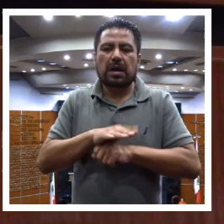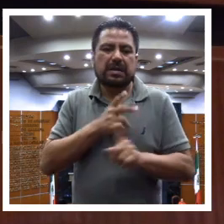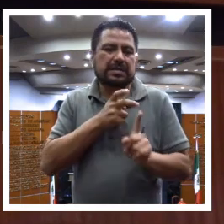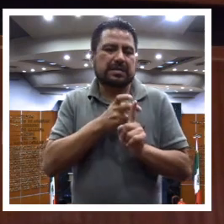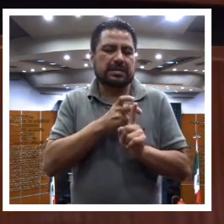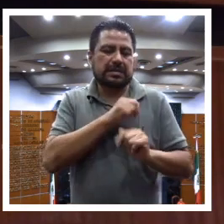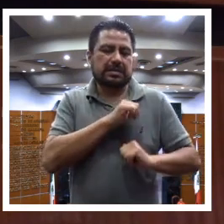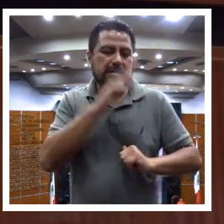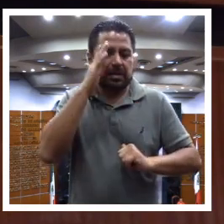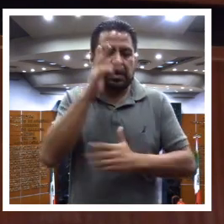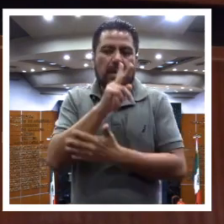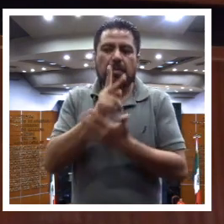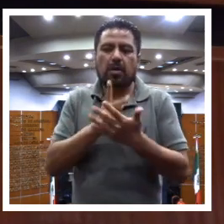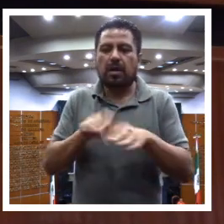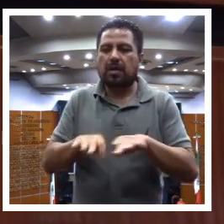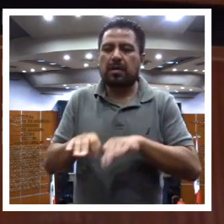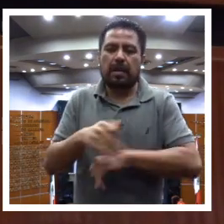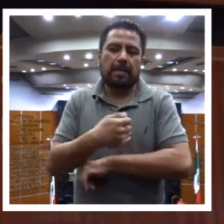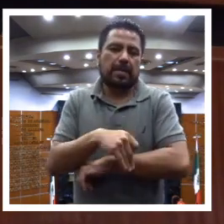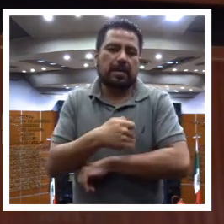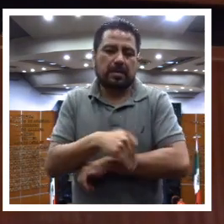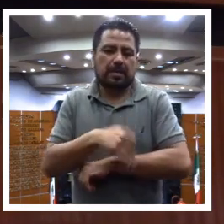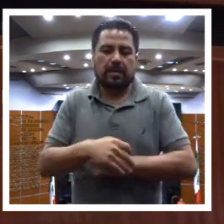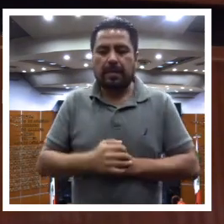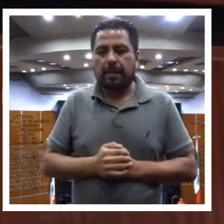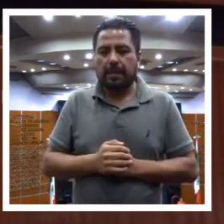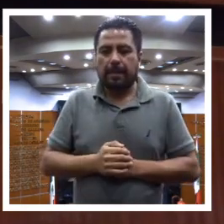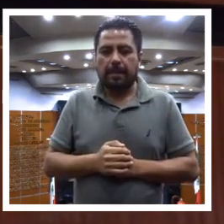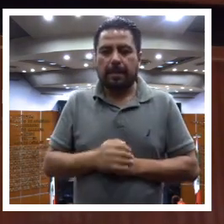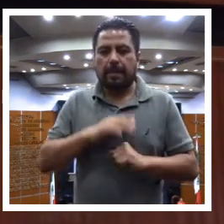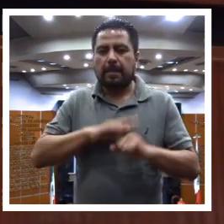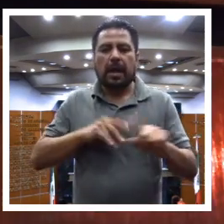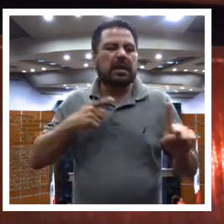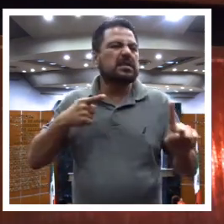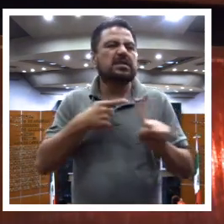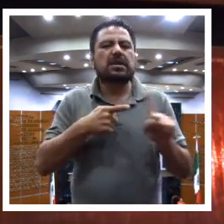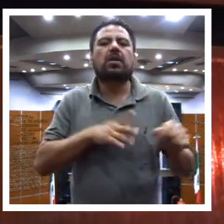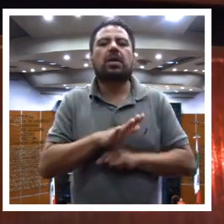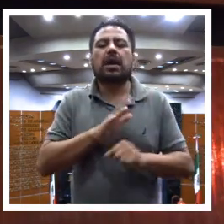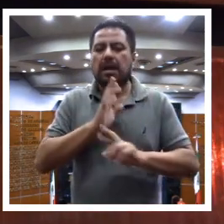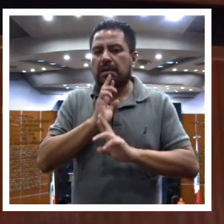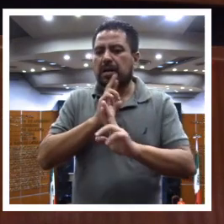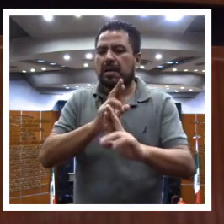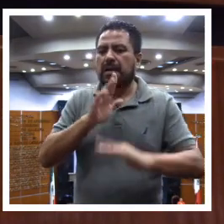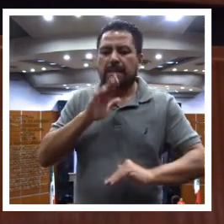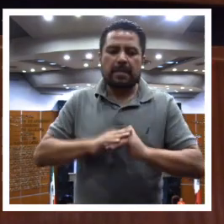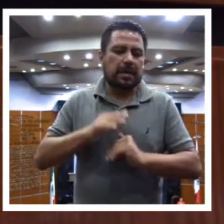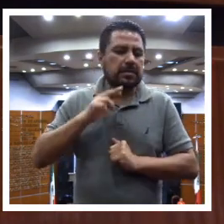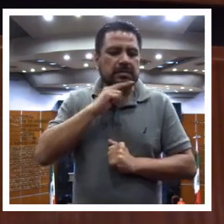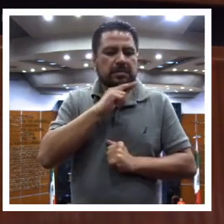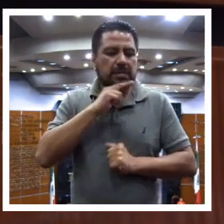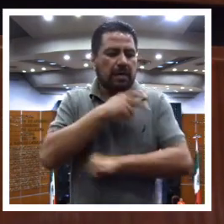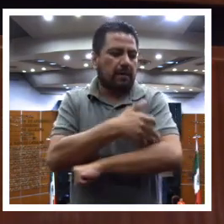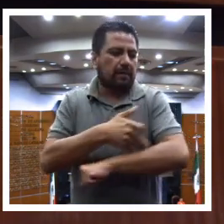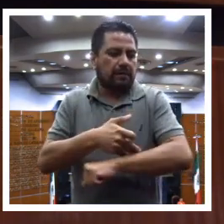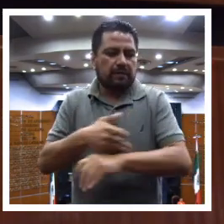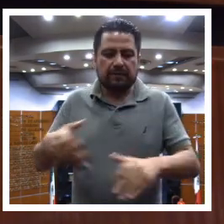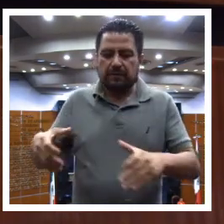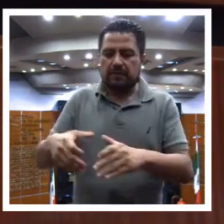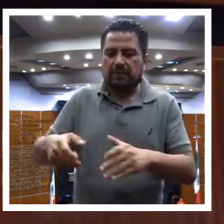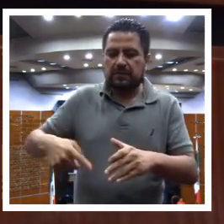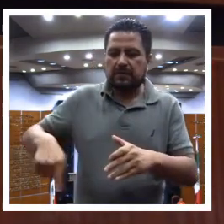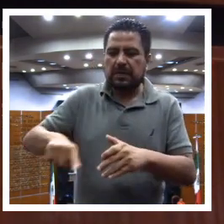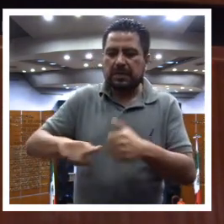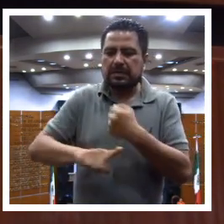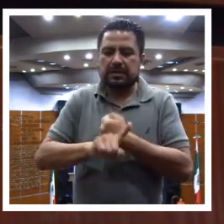vertiente del Programa de Empleo Temporal y estaba enfocado en dar una respuesta inmediata a las familias afectadas en